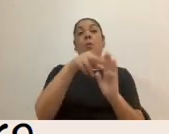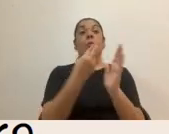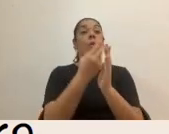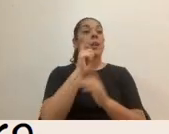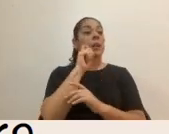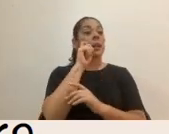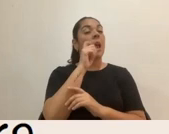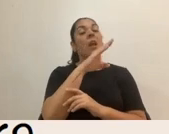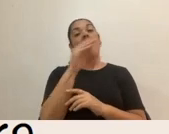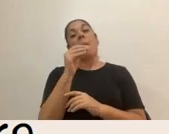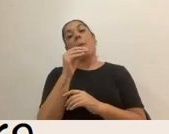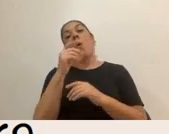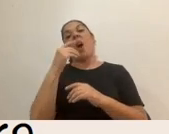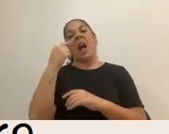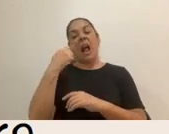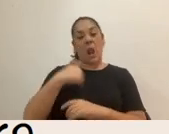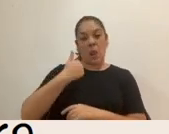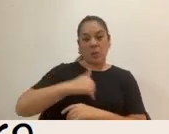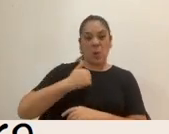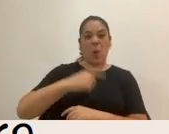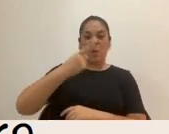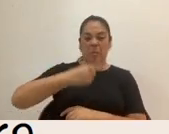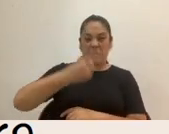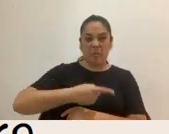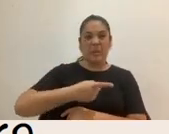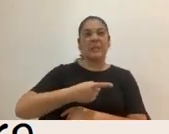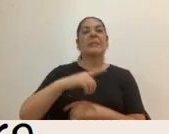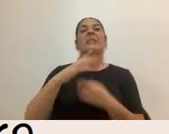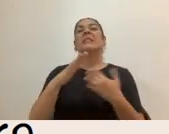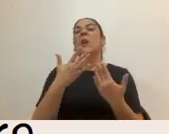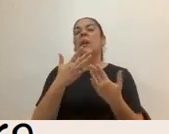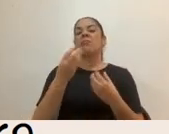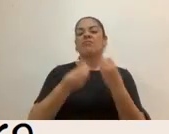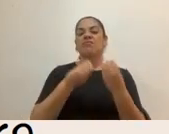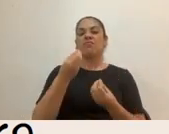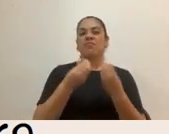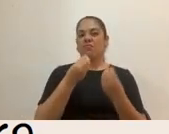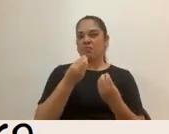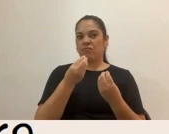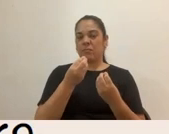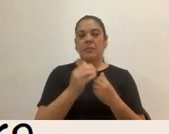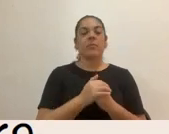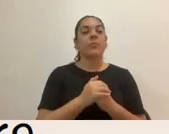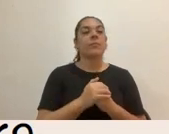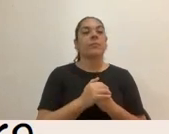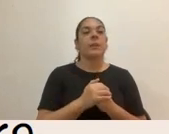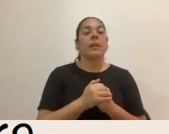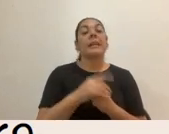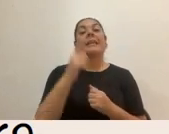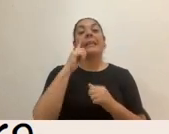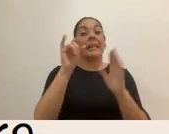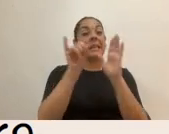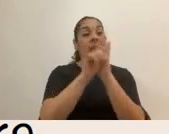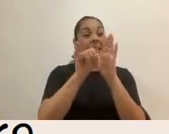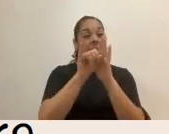micromachismos, a los mitos del amor romántico, ¿qué tenemos que hacer con eso? Precisamente identificarlos,